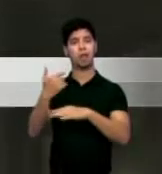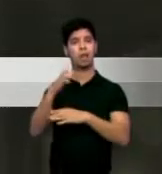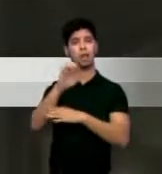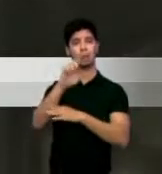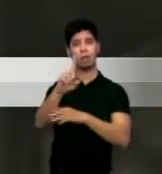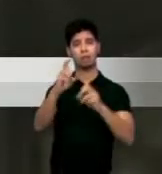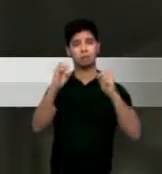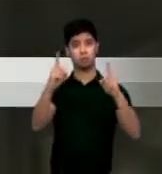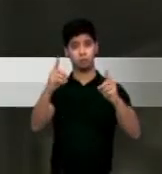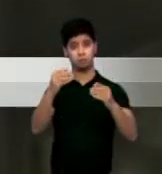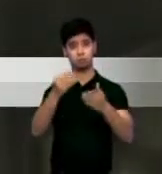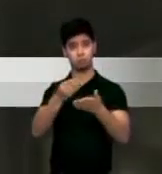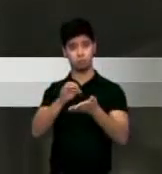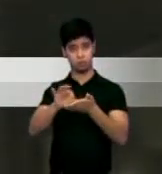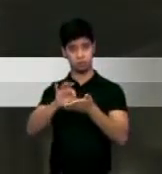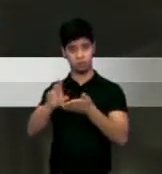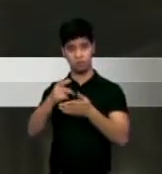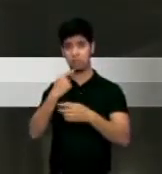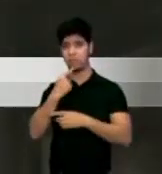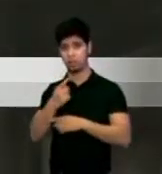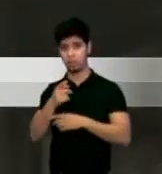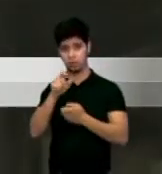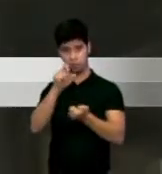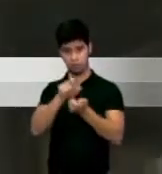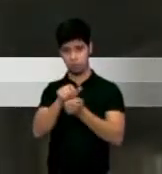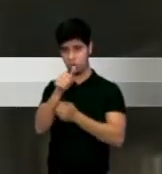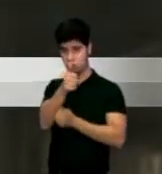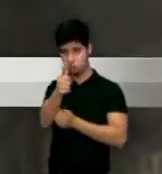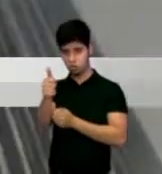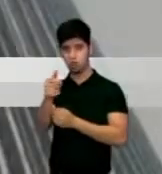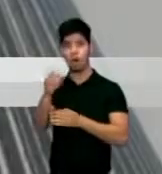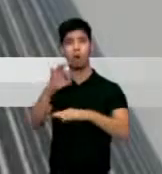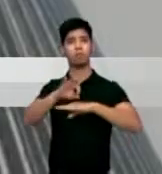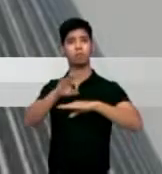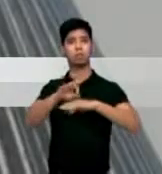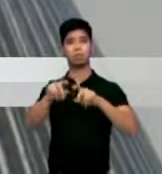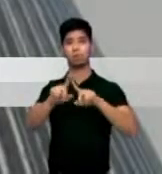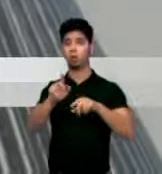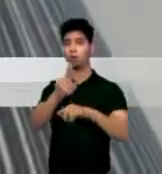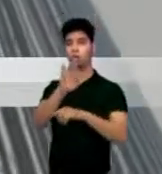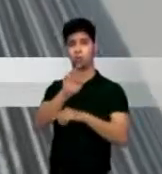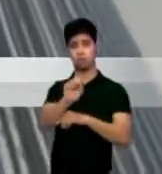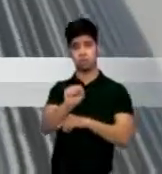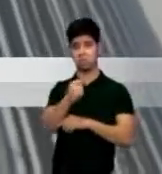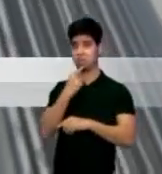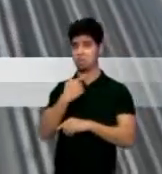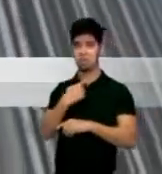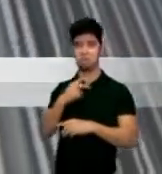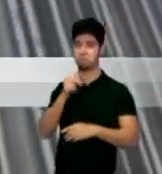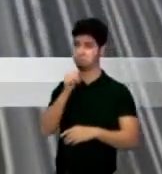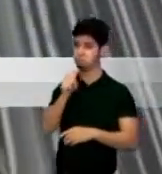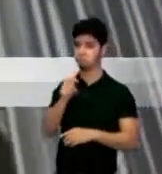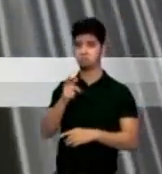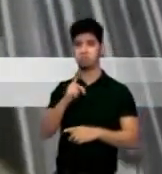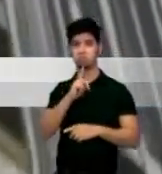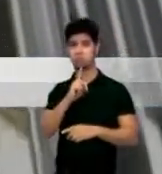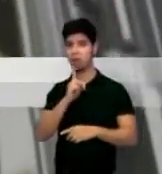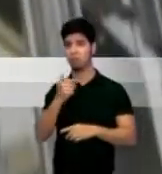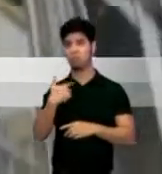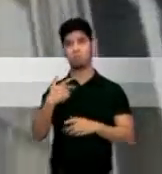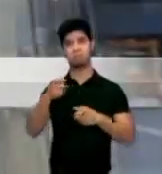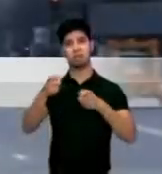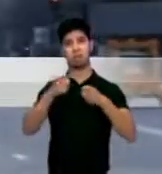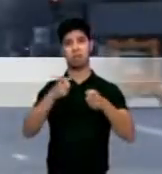financiera que lleva a cabo dicha oficina. En el acuerdo, UBS no acepta o niega las imputaciones del regulador.